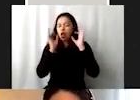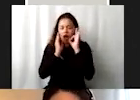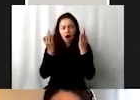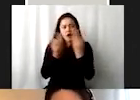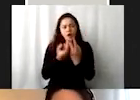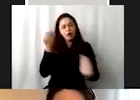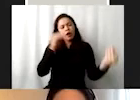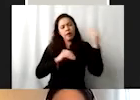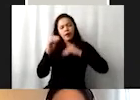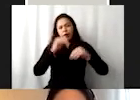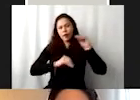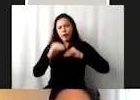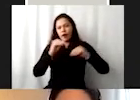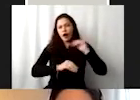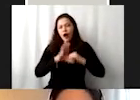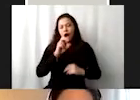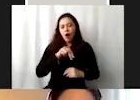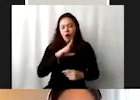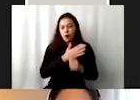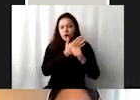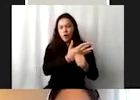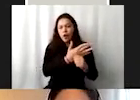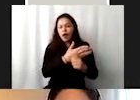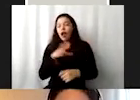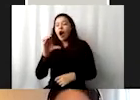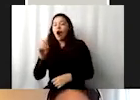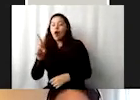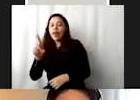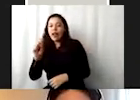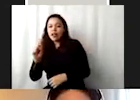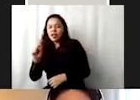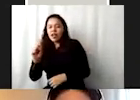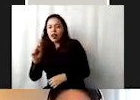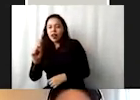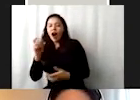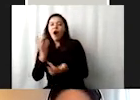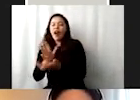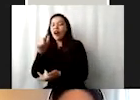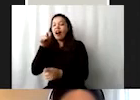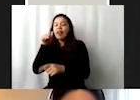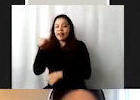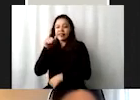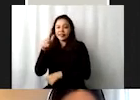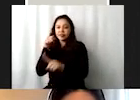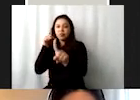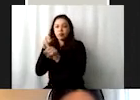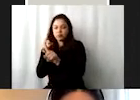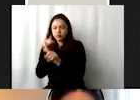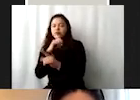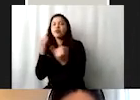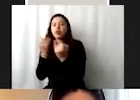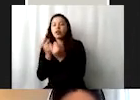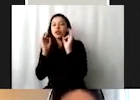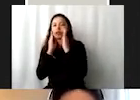declaración de la ONU y los ODS son nada más esos 17 objetivos que también se les conocen como medios de